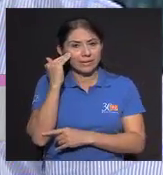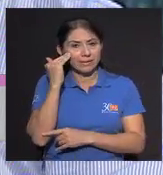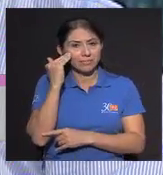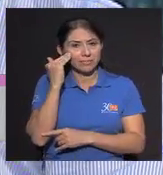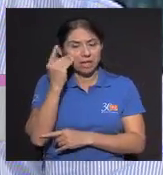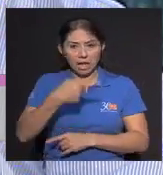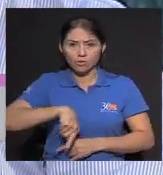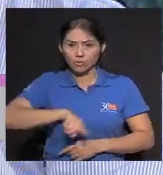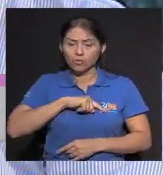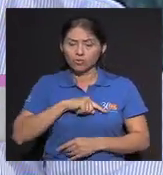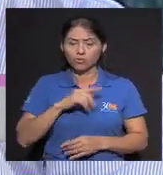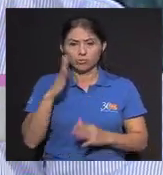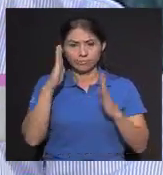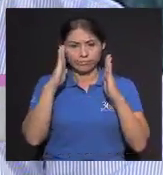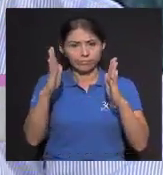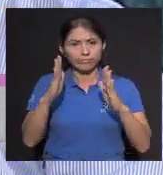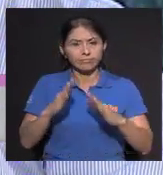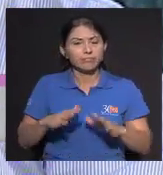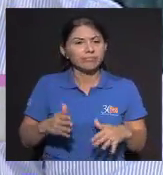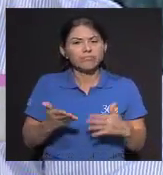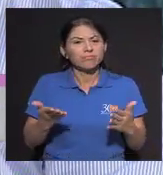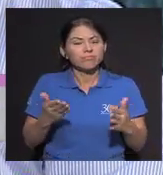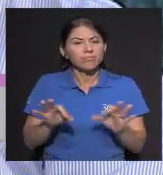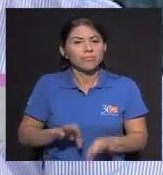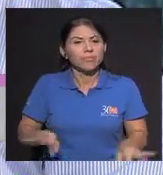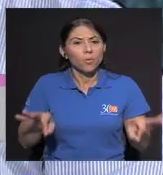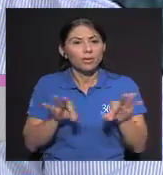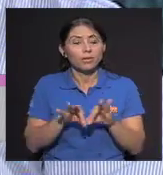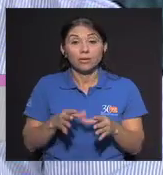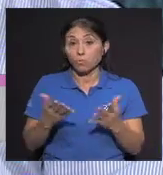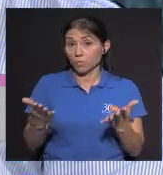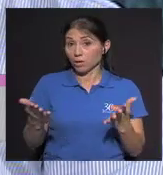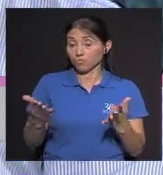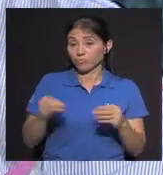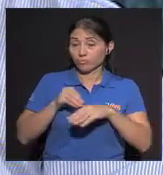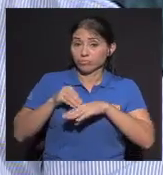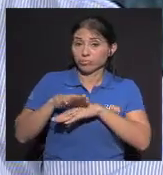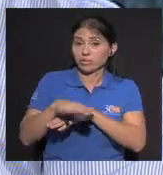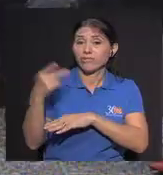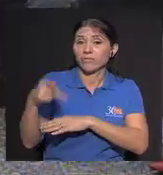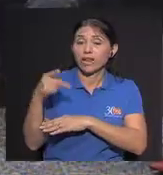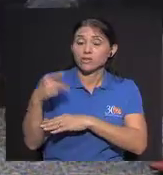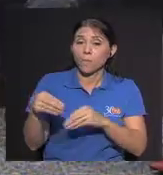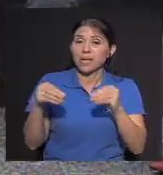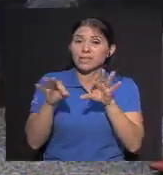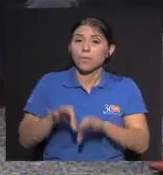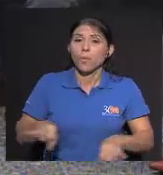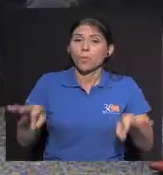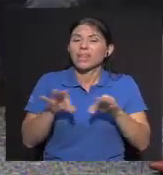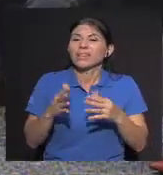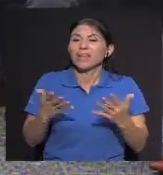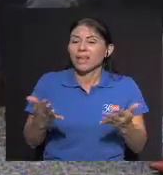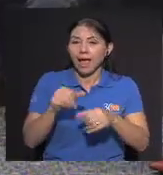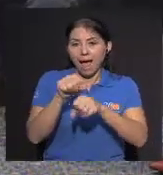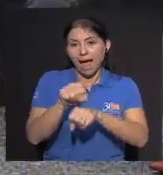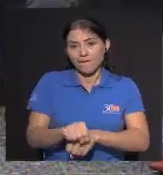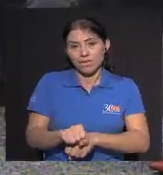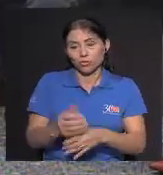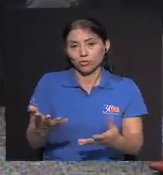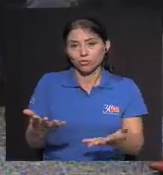considerar Que podamos tener en cuenta? Dentro de los factores de riesgo Los más importantes son los hábitos